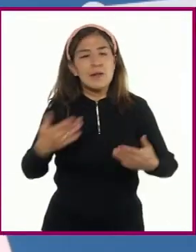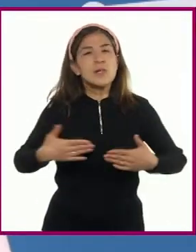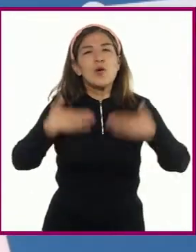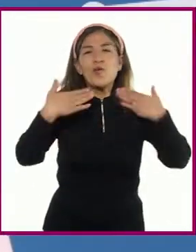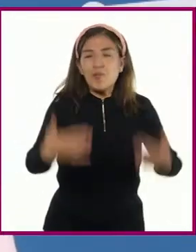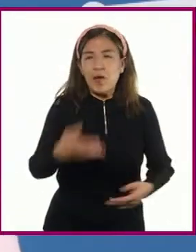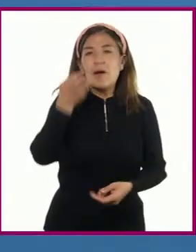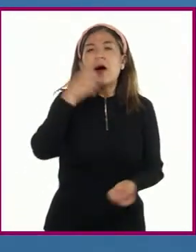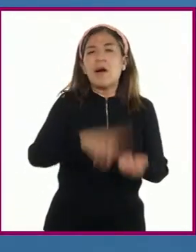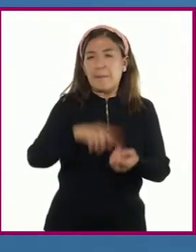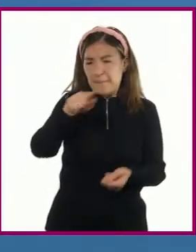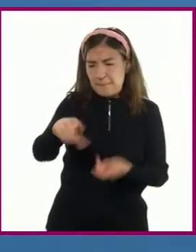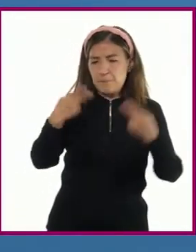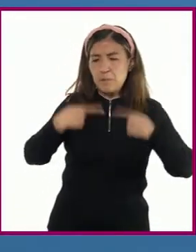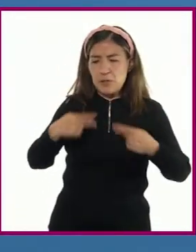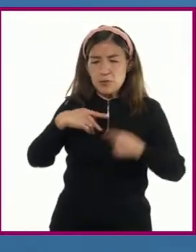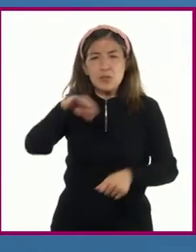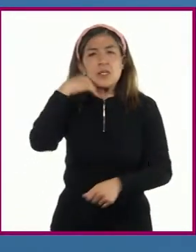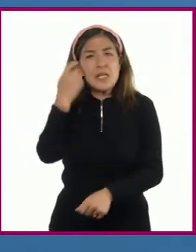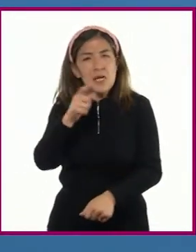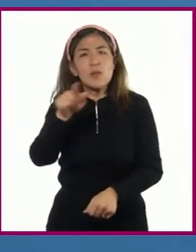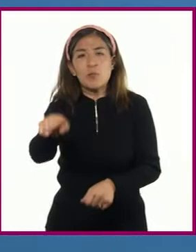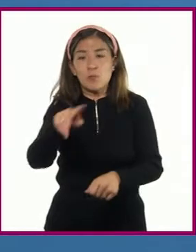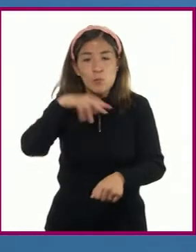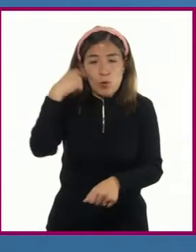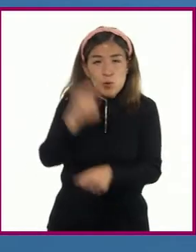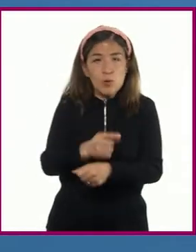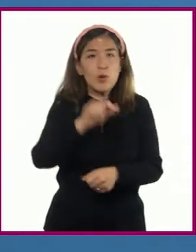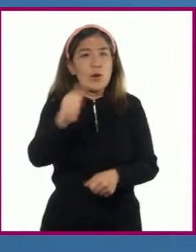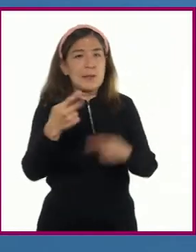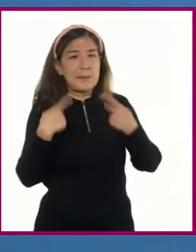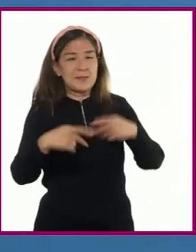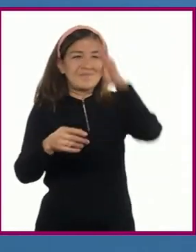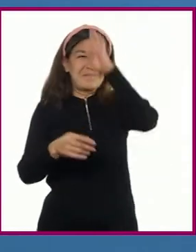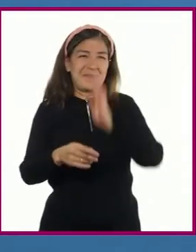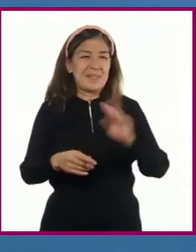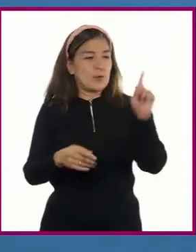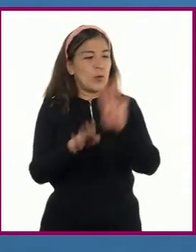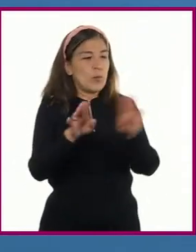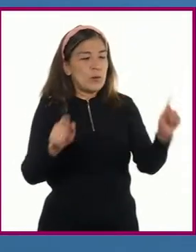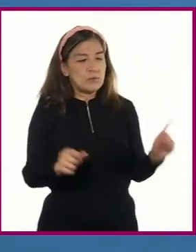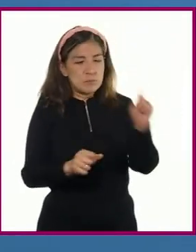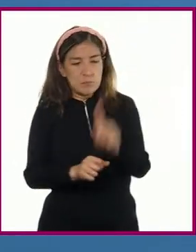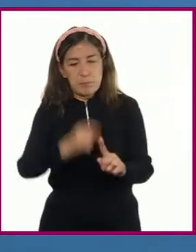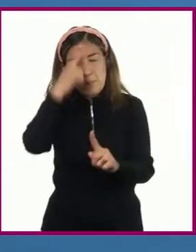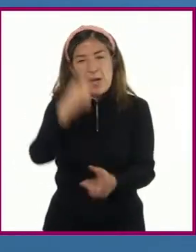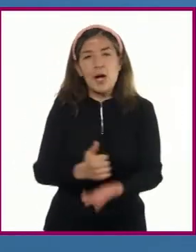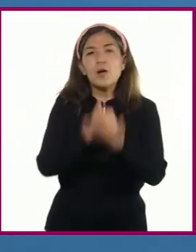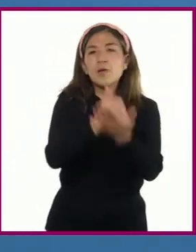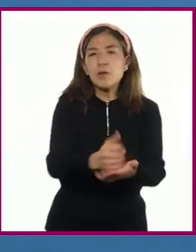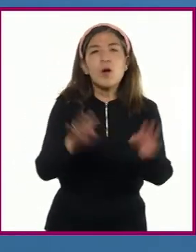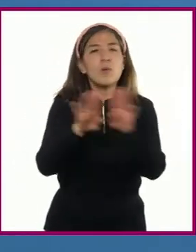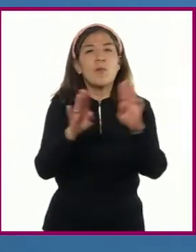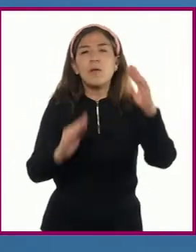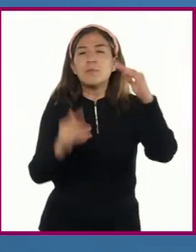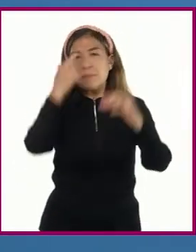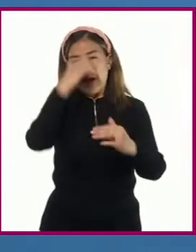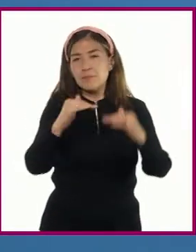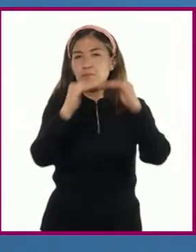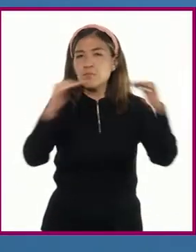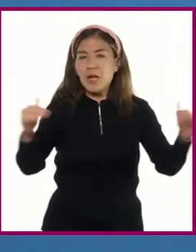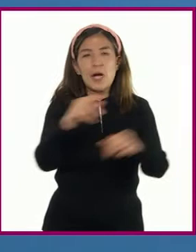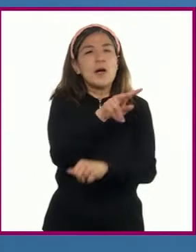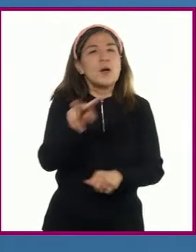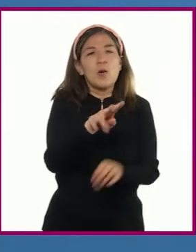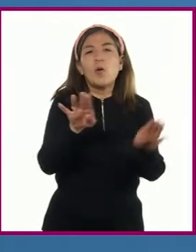recurran de manera voluntaria a una tercera persona, el mediador, que sea imparcial o que se incline por una postura, para llegar